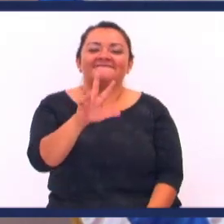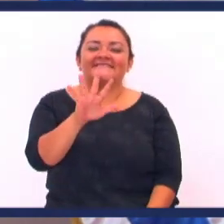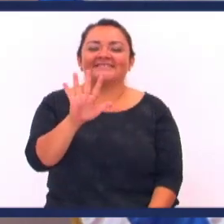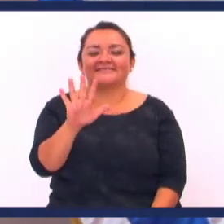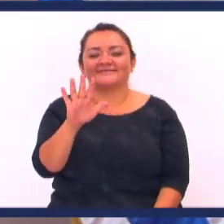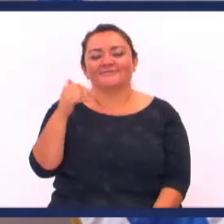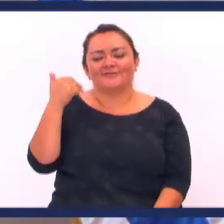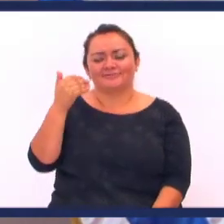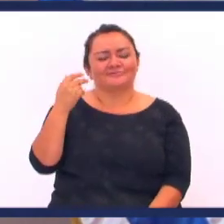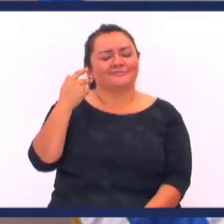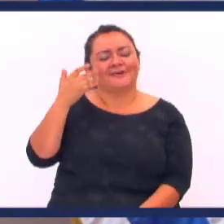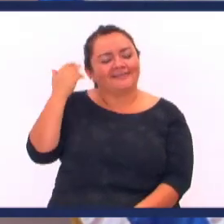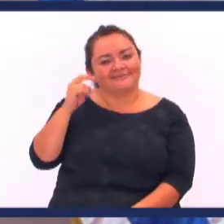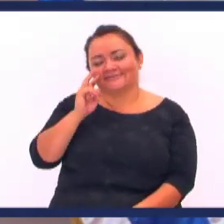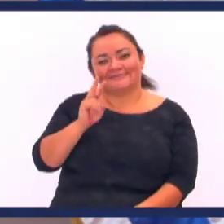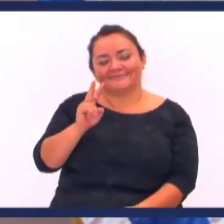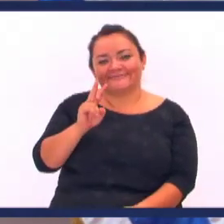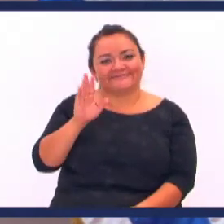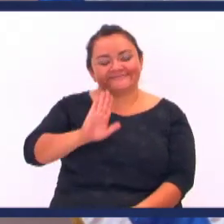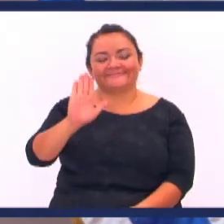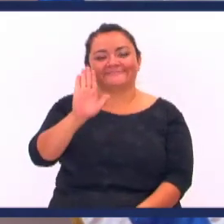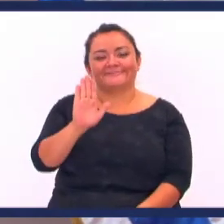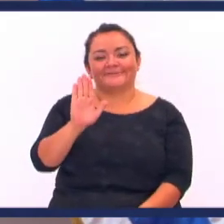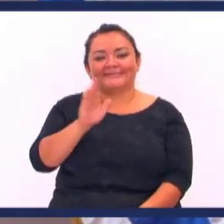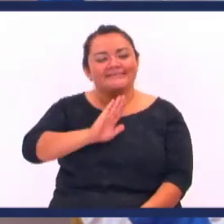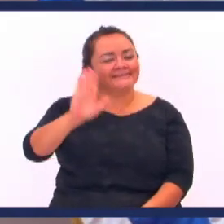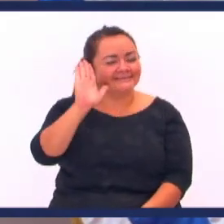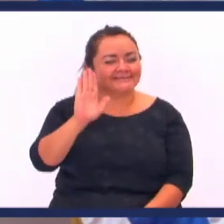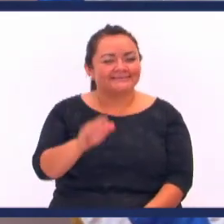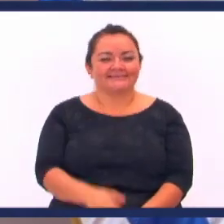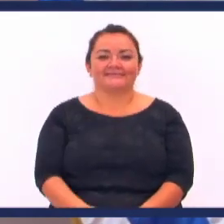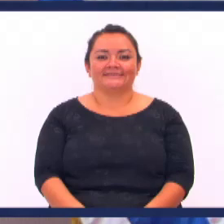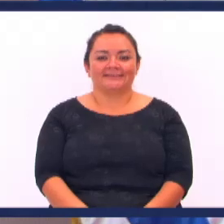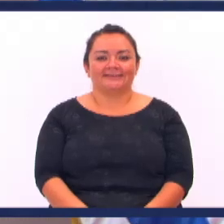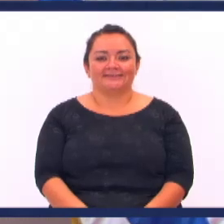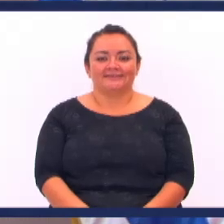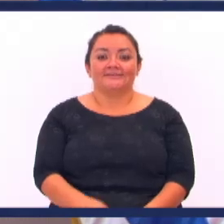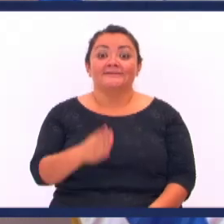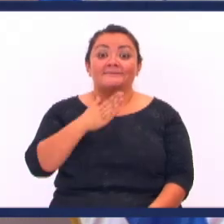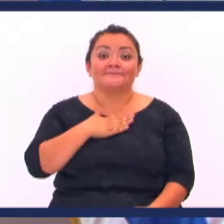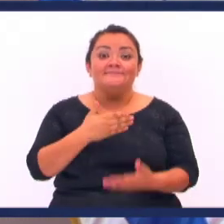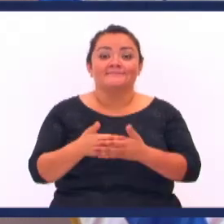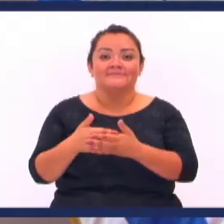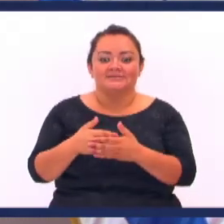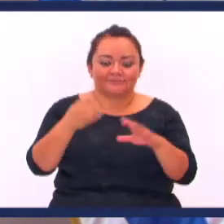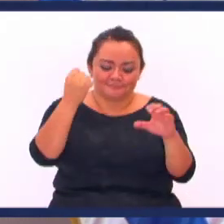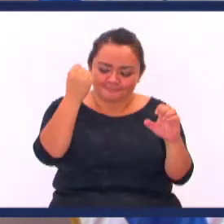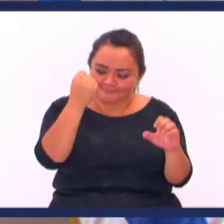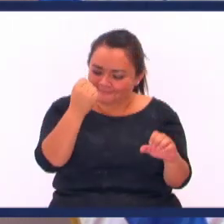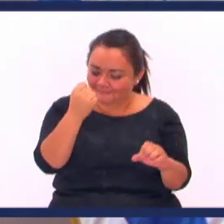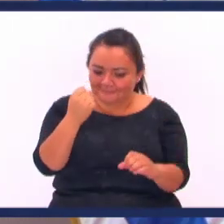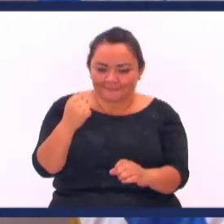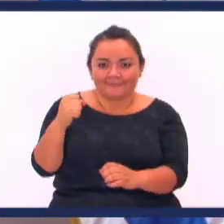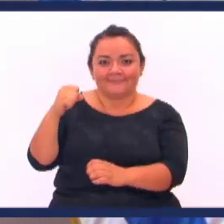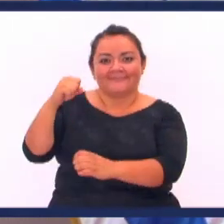Nunca había visto Jamás Nunca A mis hijos Hacer limpias